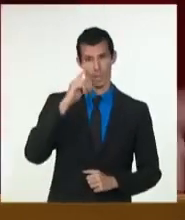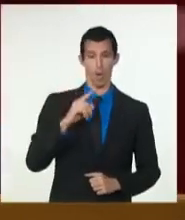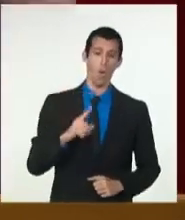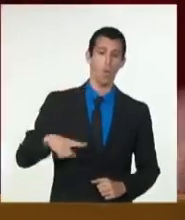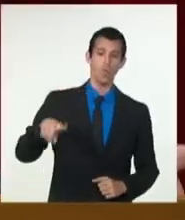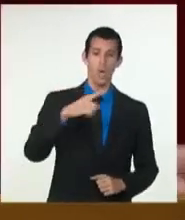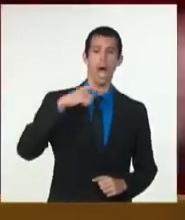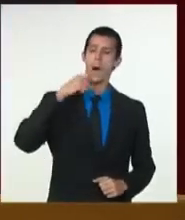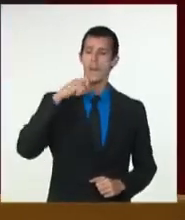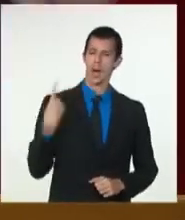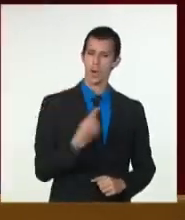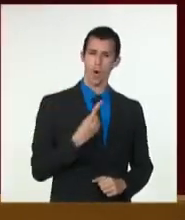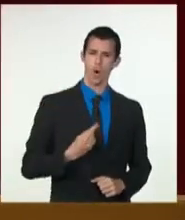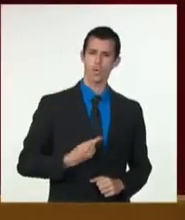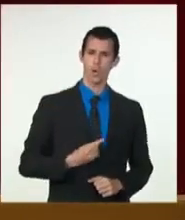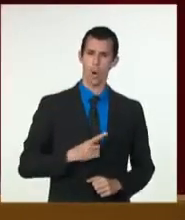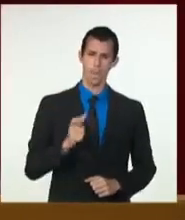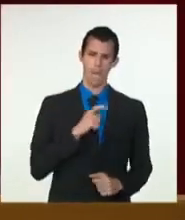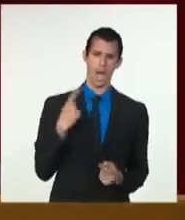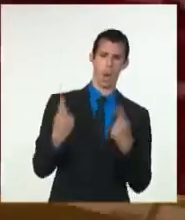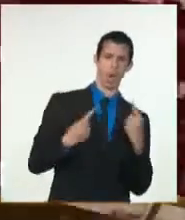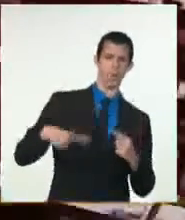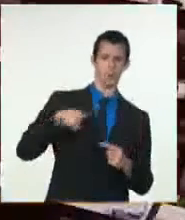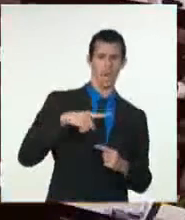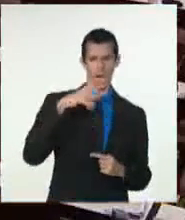absolutamente ningún miedo.